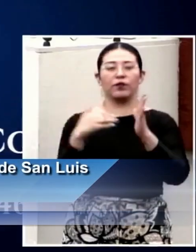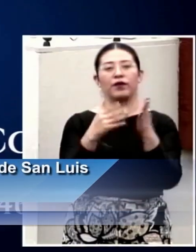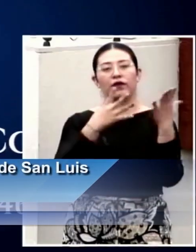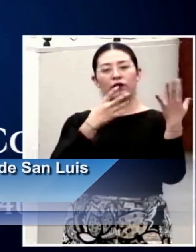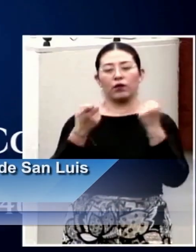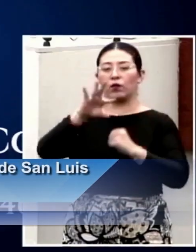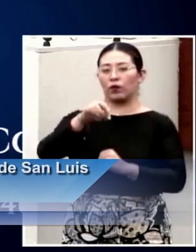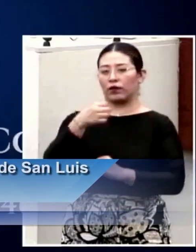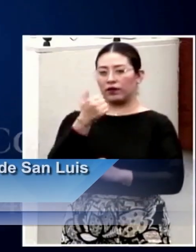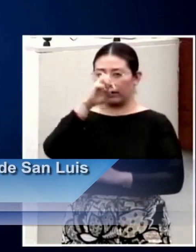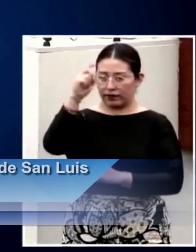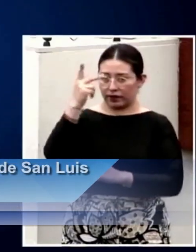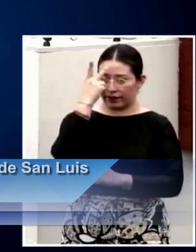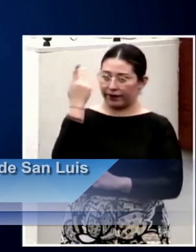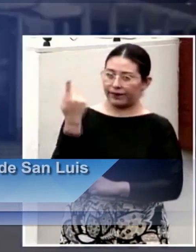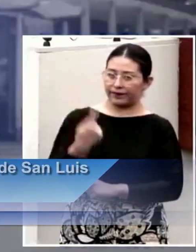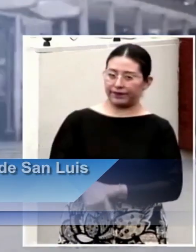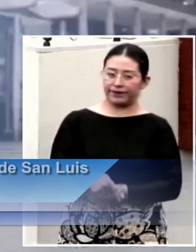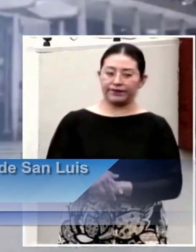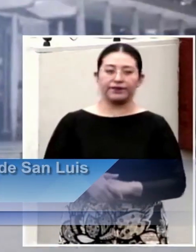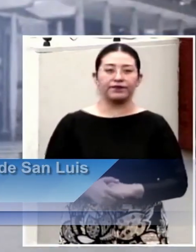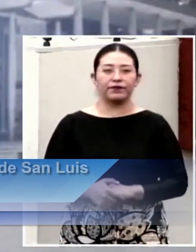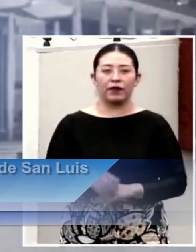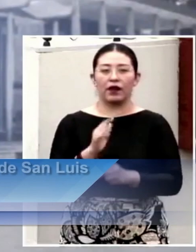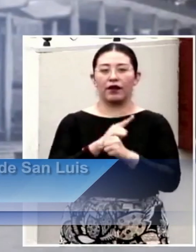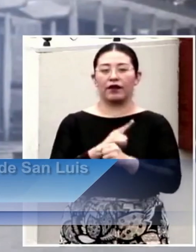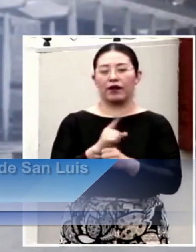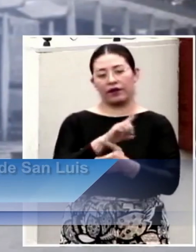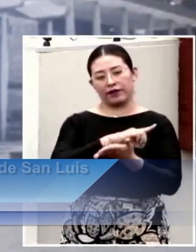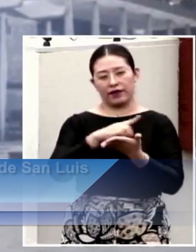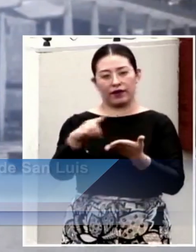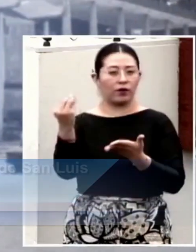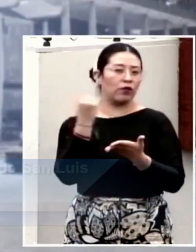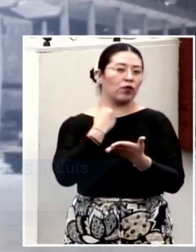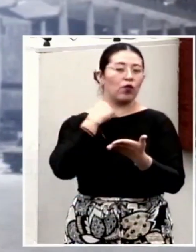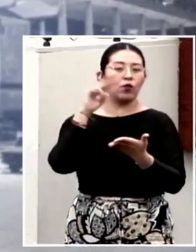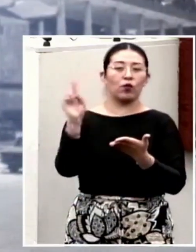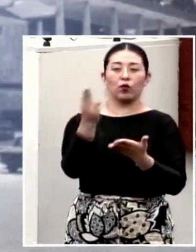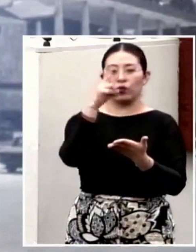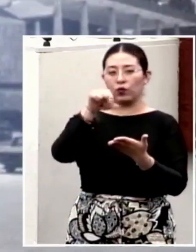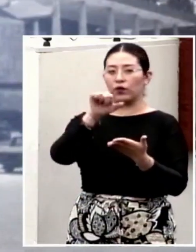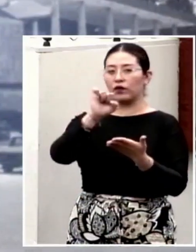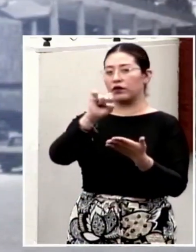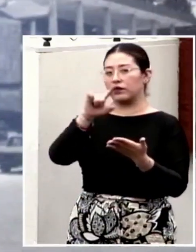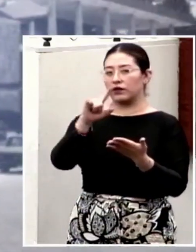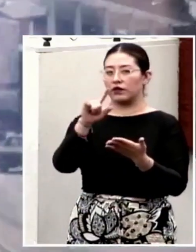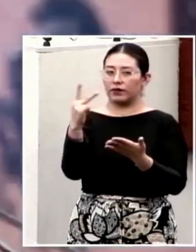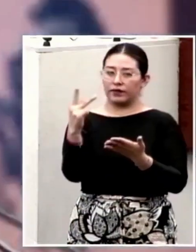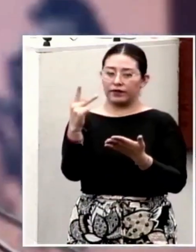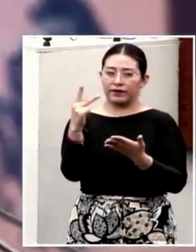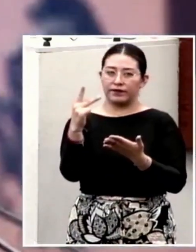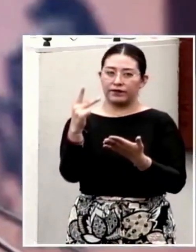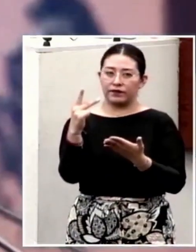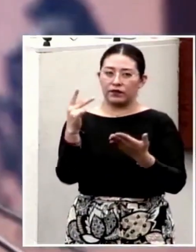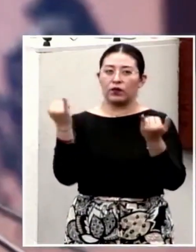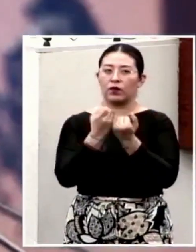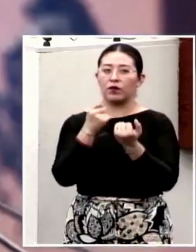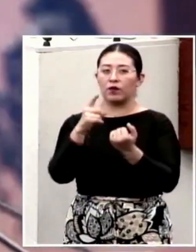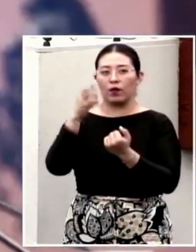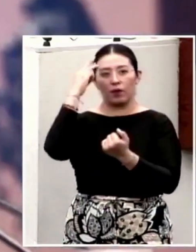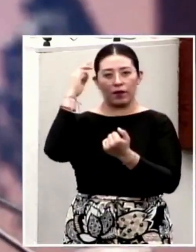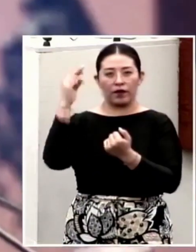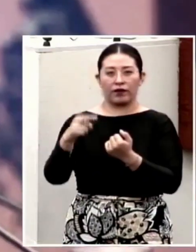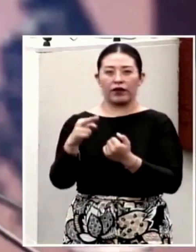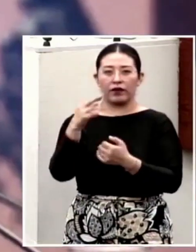Teófilo Torres Corzo, destacado empresario y político potosino, fue honrado en el Congreso del Estado con el mérito Plan de San Luis, post-mortem,